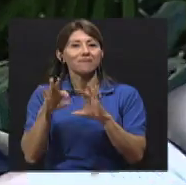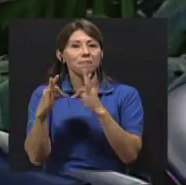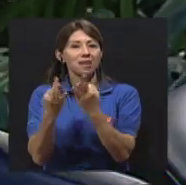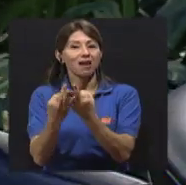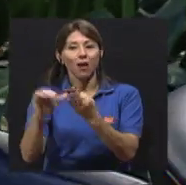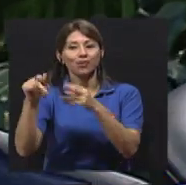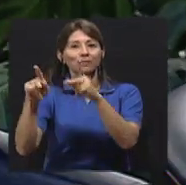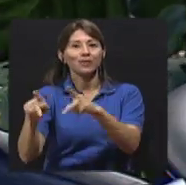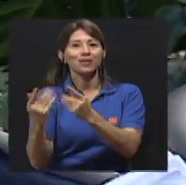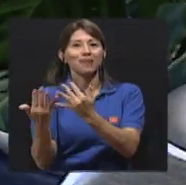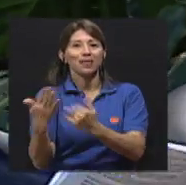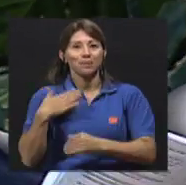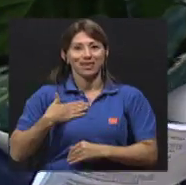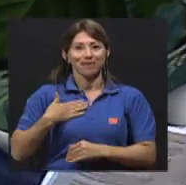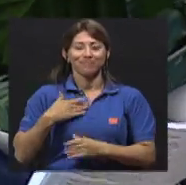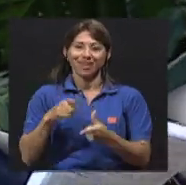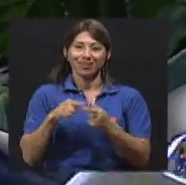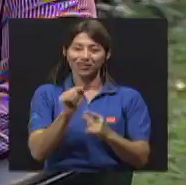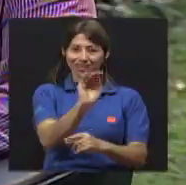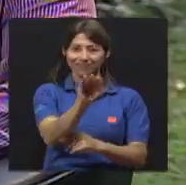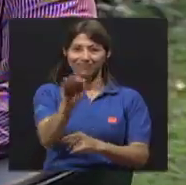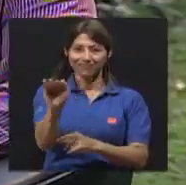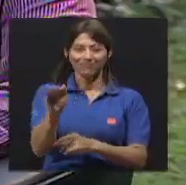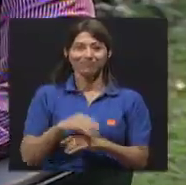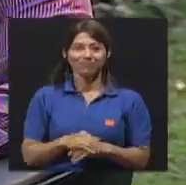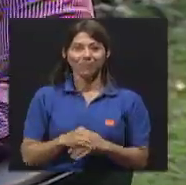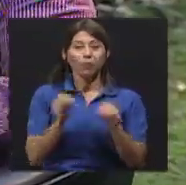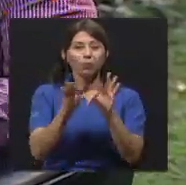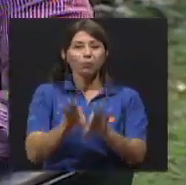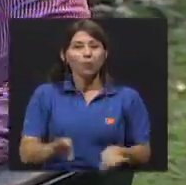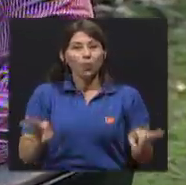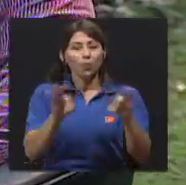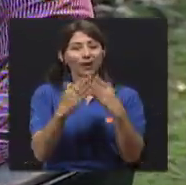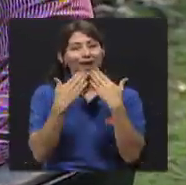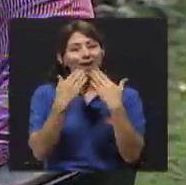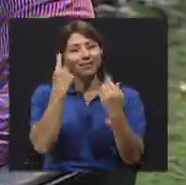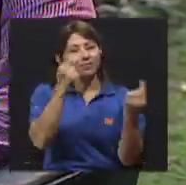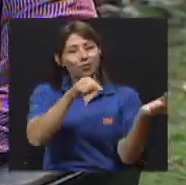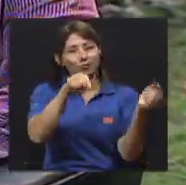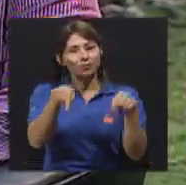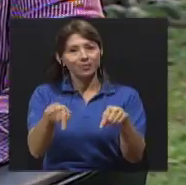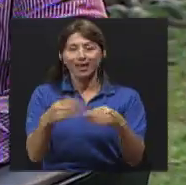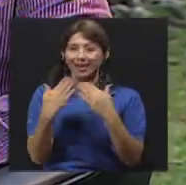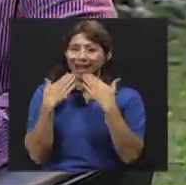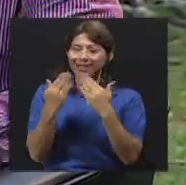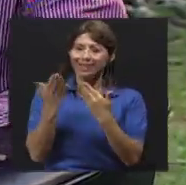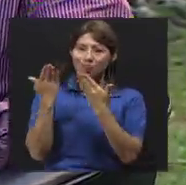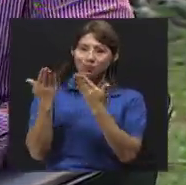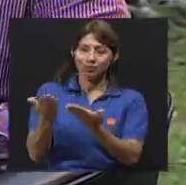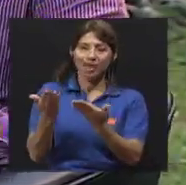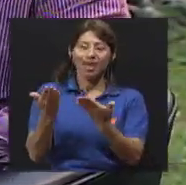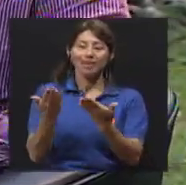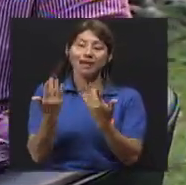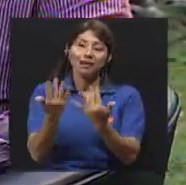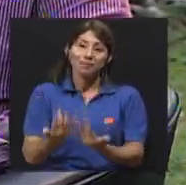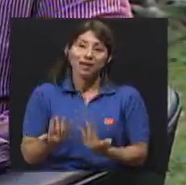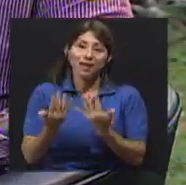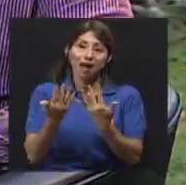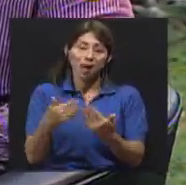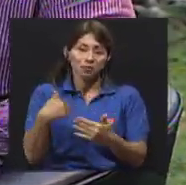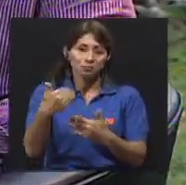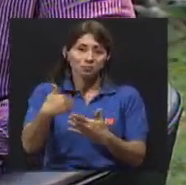Entonces, ese es mi llamado a la reflexión de cada persona. Muy importante. Muchísimas gracias por acompañarnos el día de hoy. Esperamos que no sea